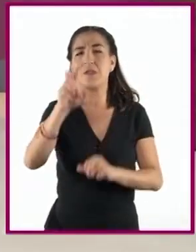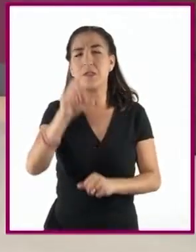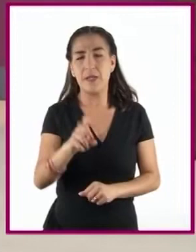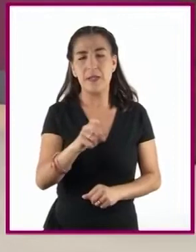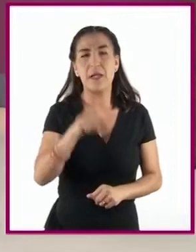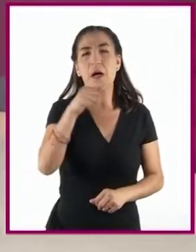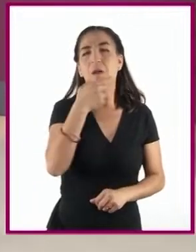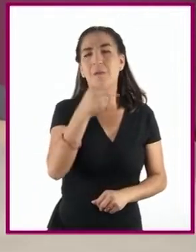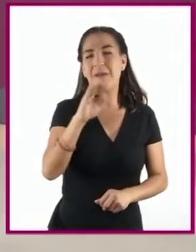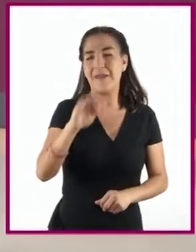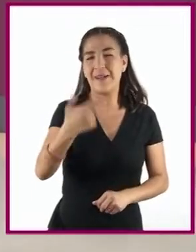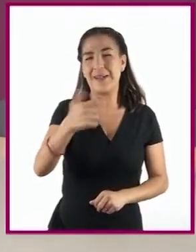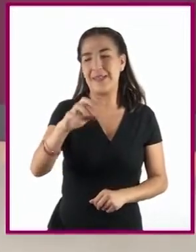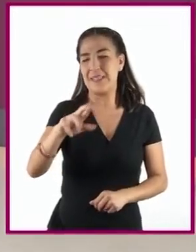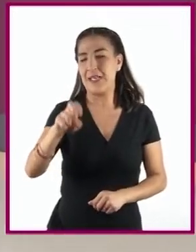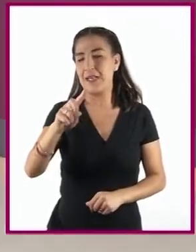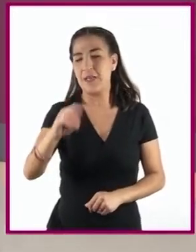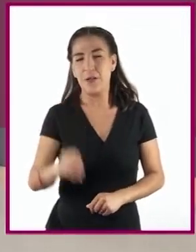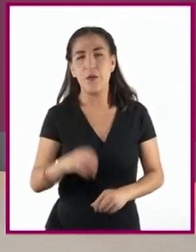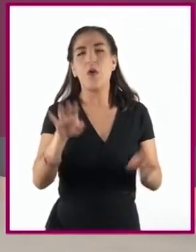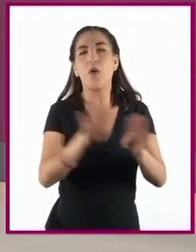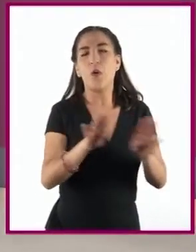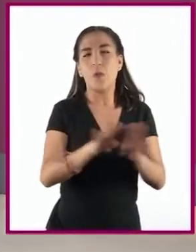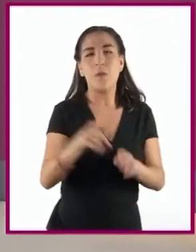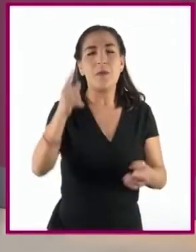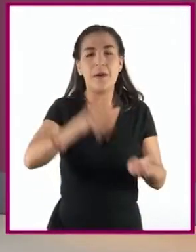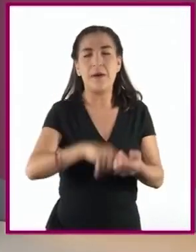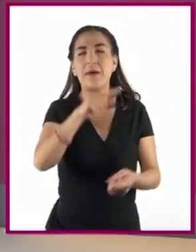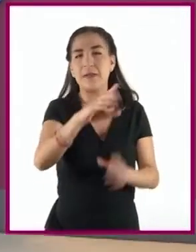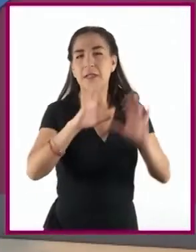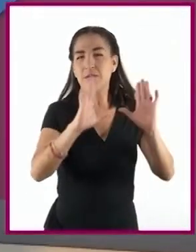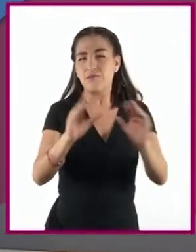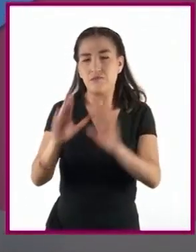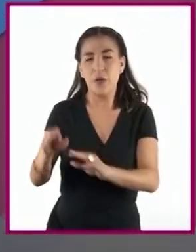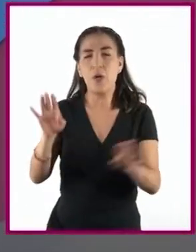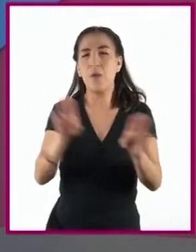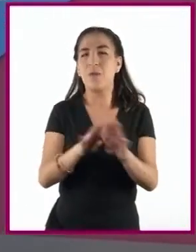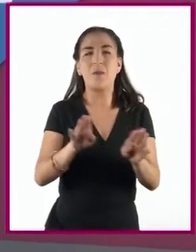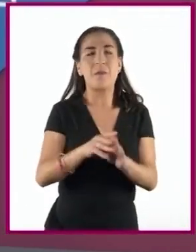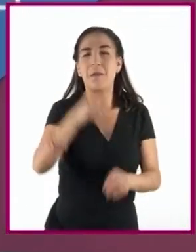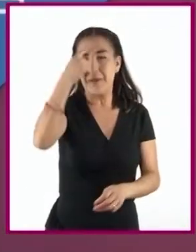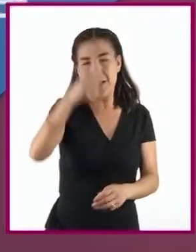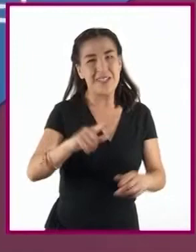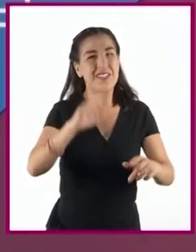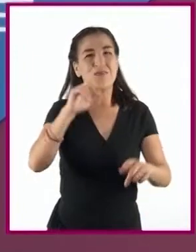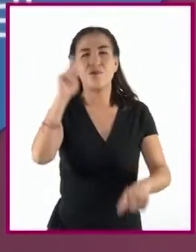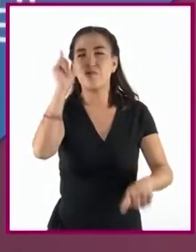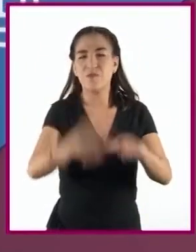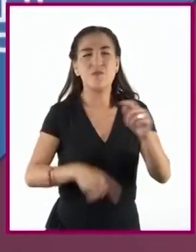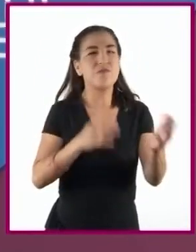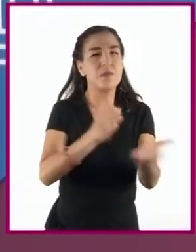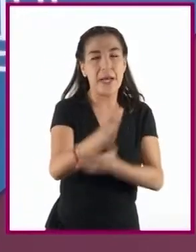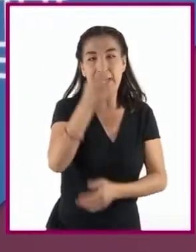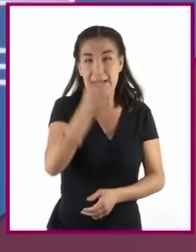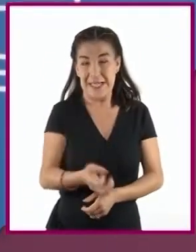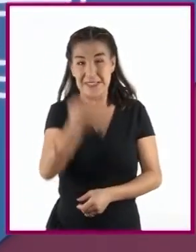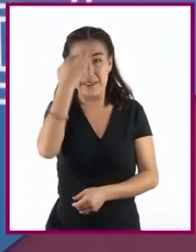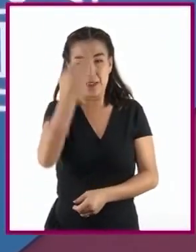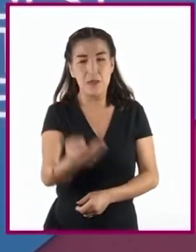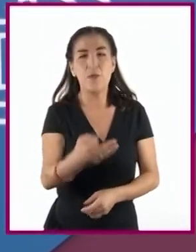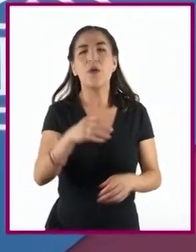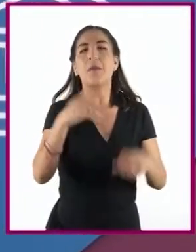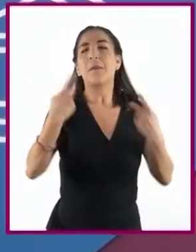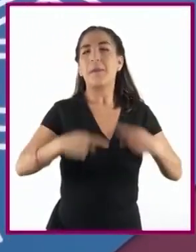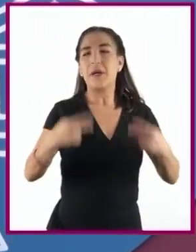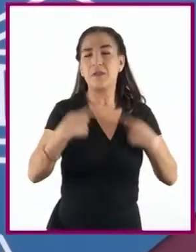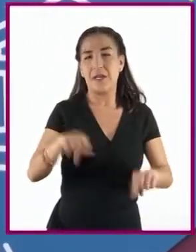Estrada formularía su célebre Doctrina Estrada, es decir, el principio de no intervención. Destacan en esta década las figuras